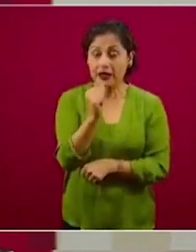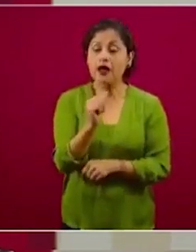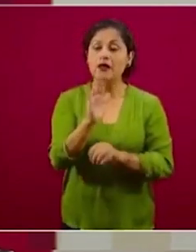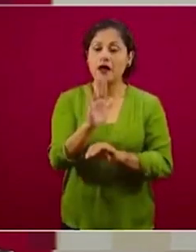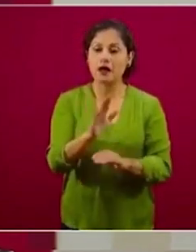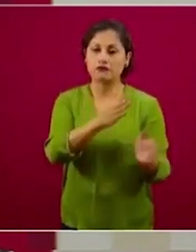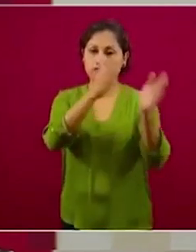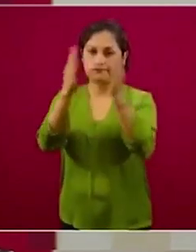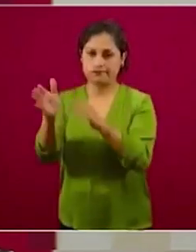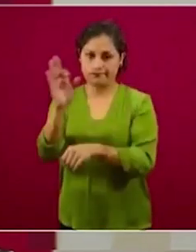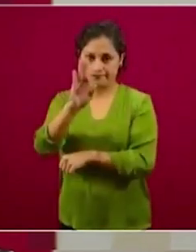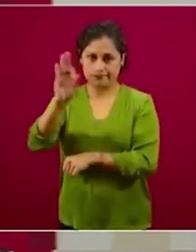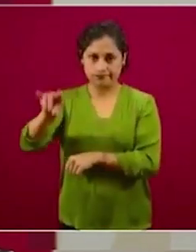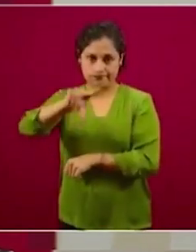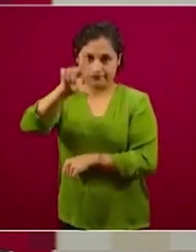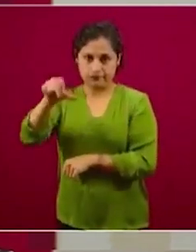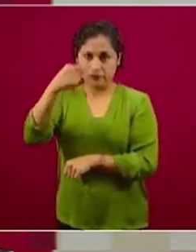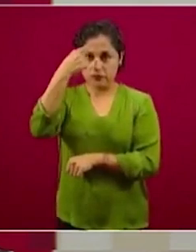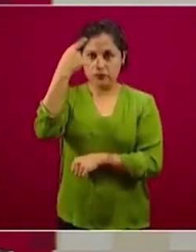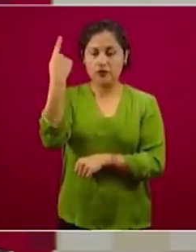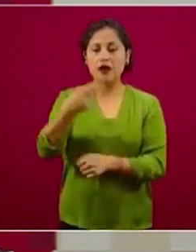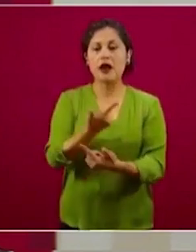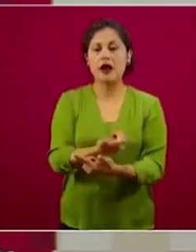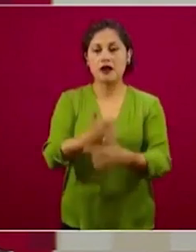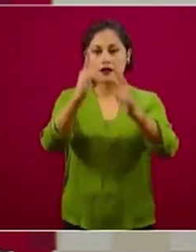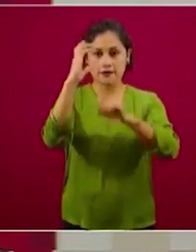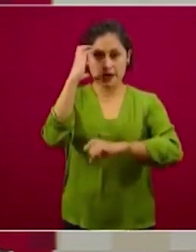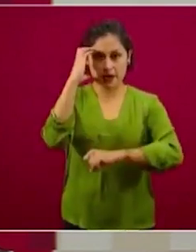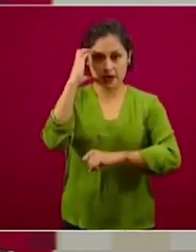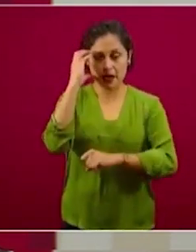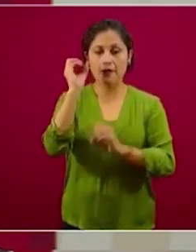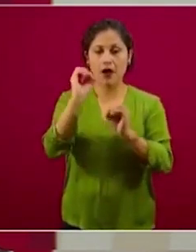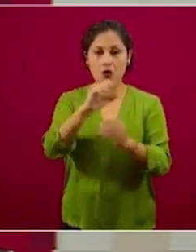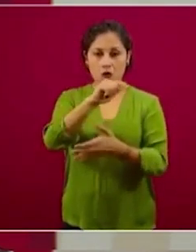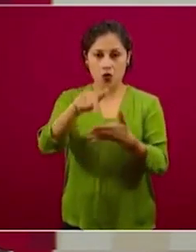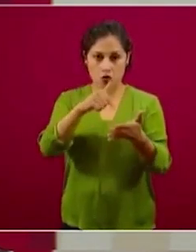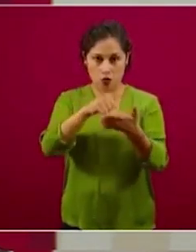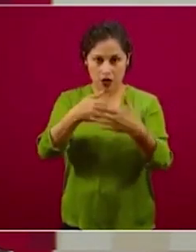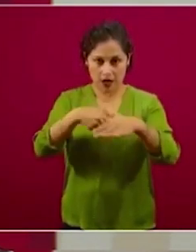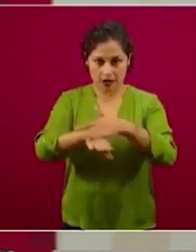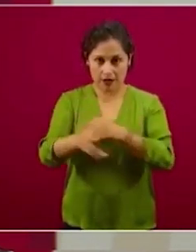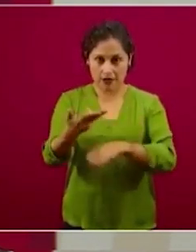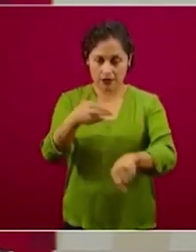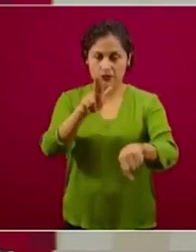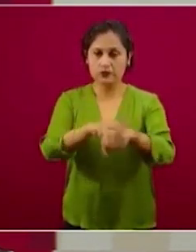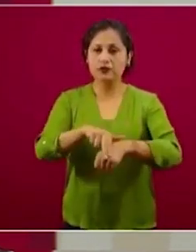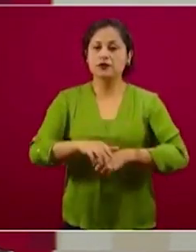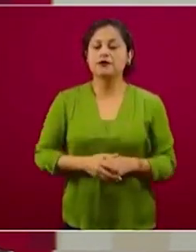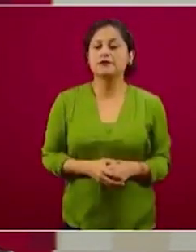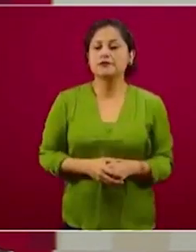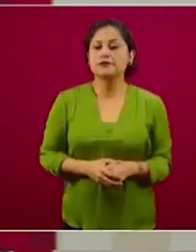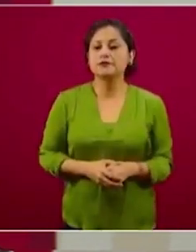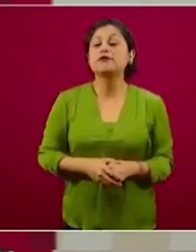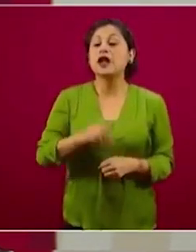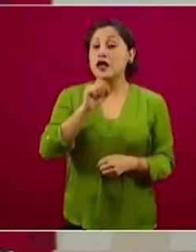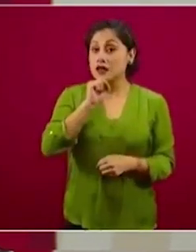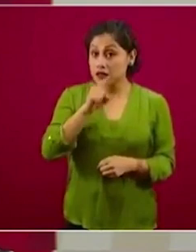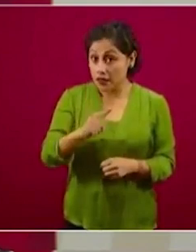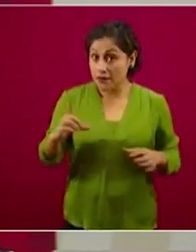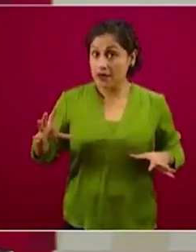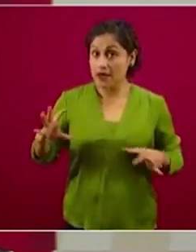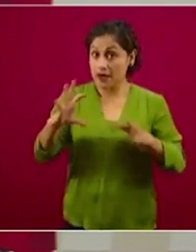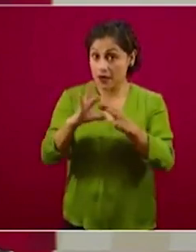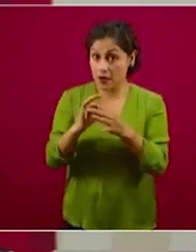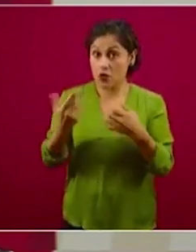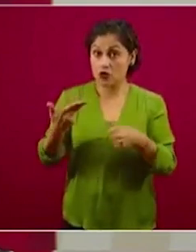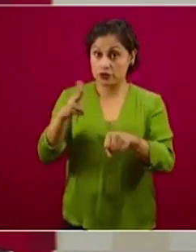a este punto, también se han instalado espacios temporales, en algunos casos con la colaboración del sector privado, como esta unidad que